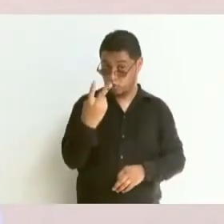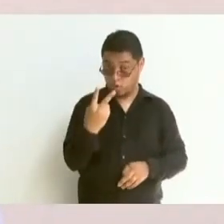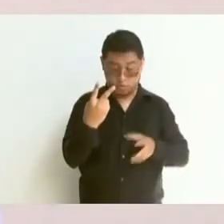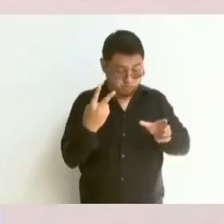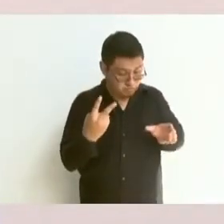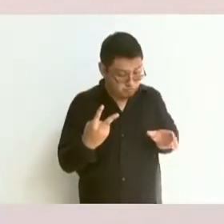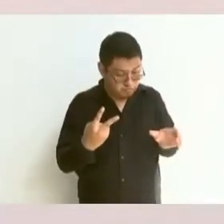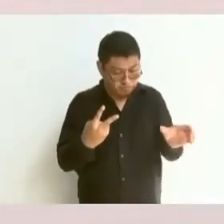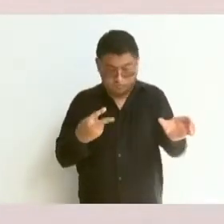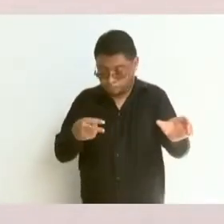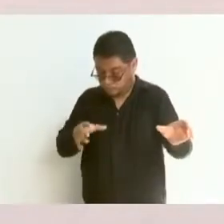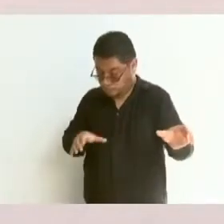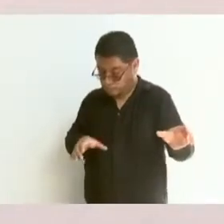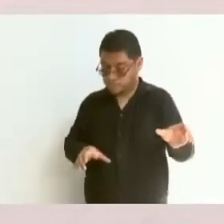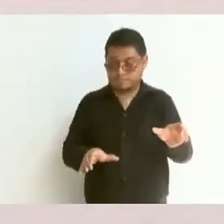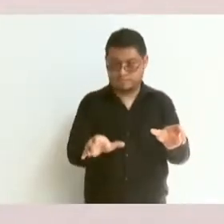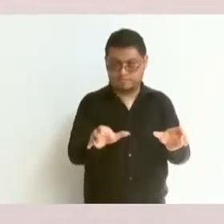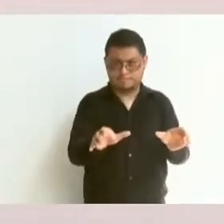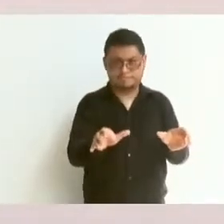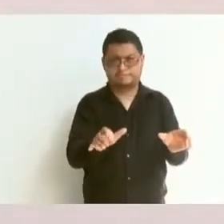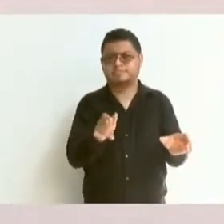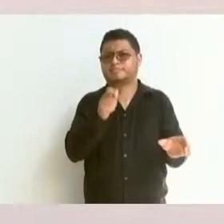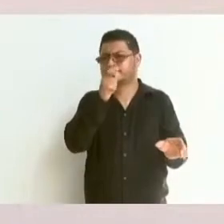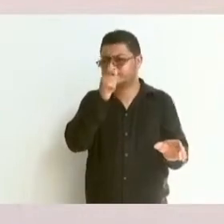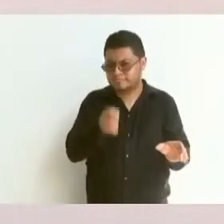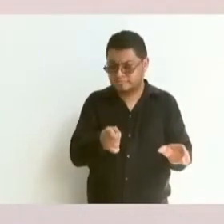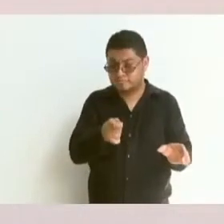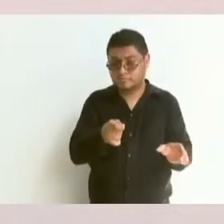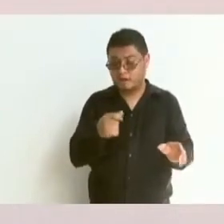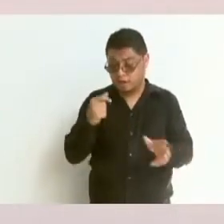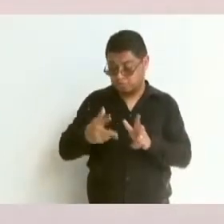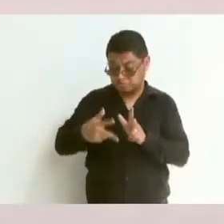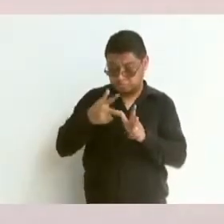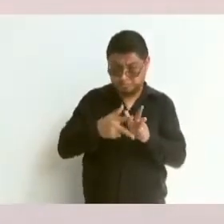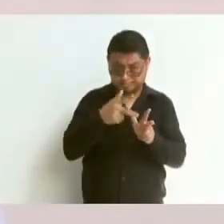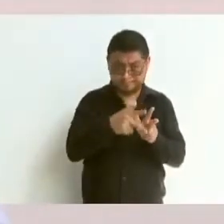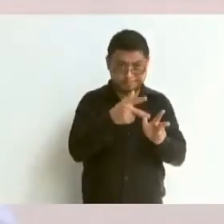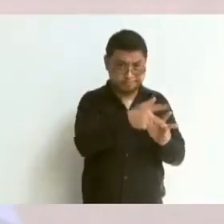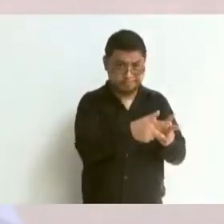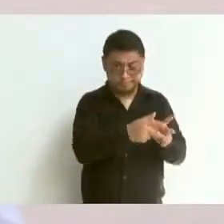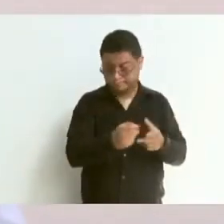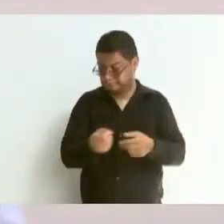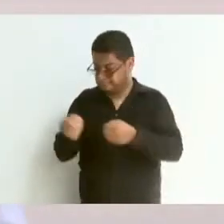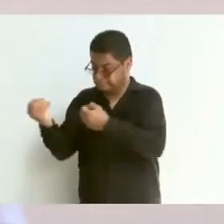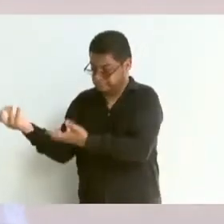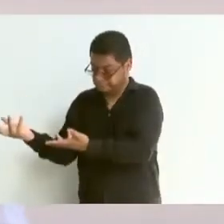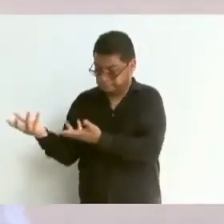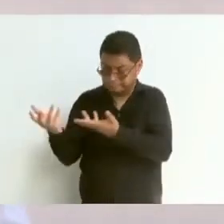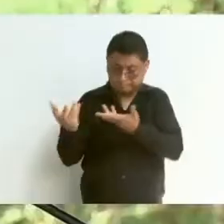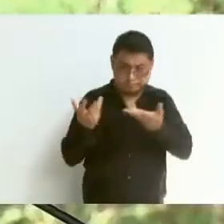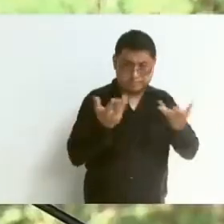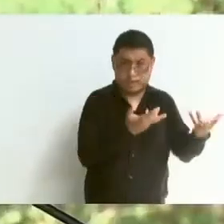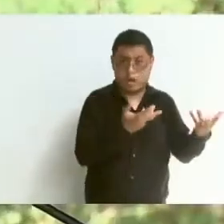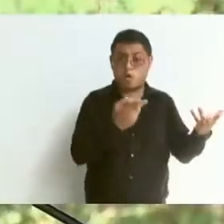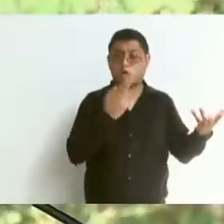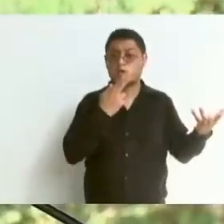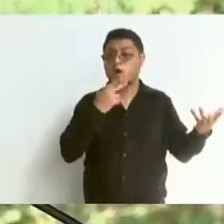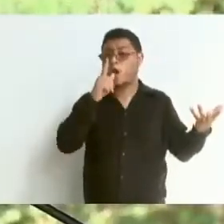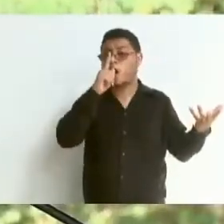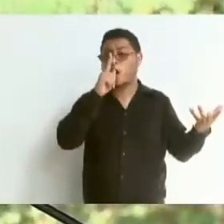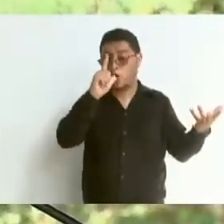y que se trata de un tren que va a moverse con electricidad,